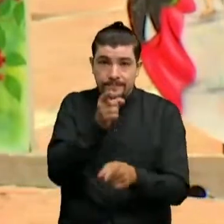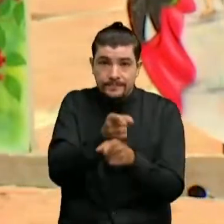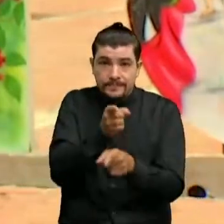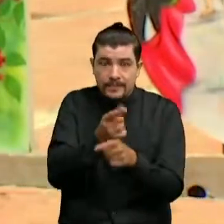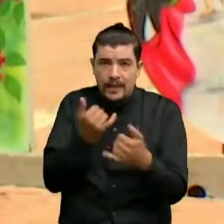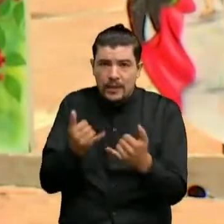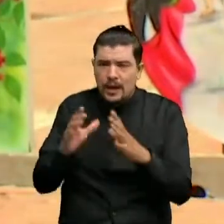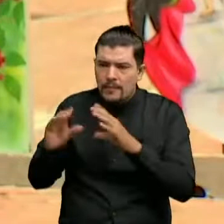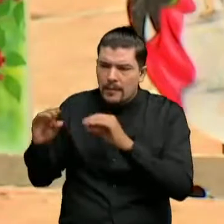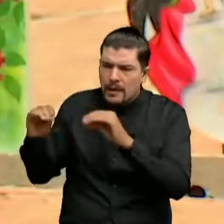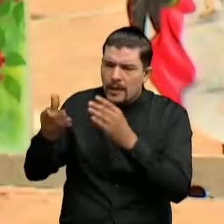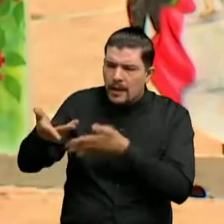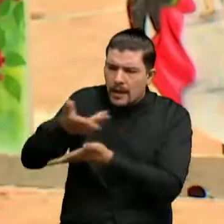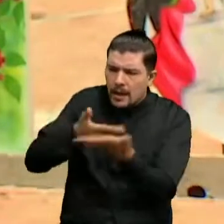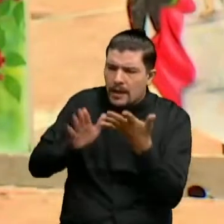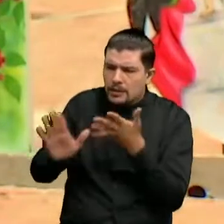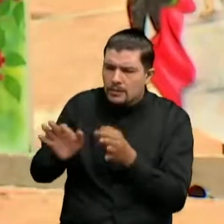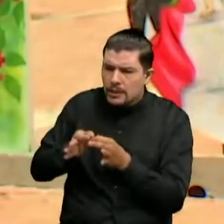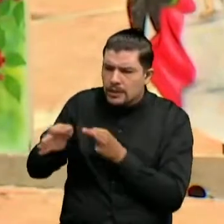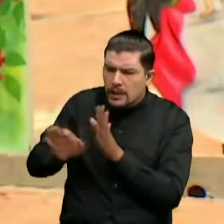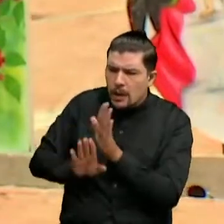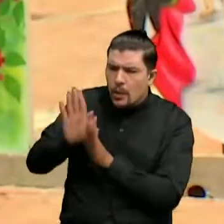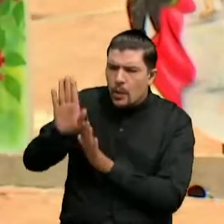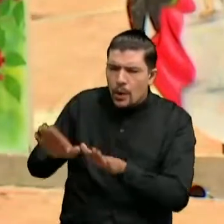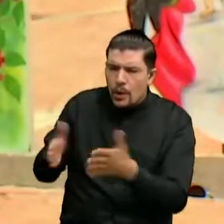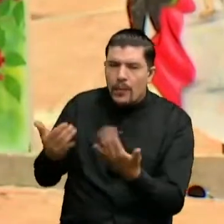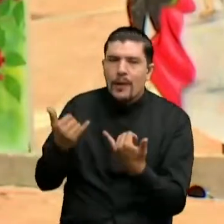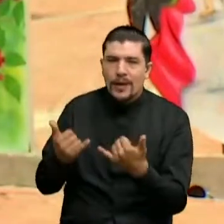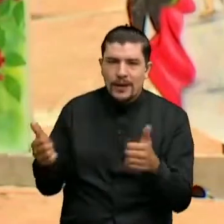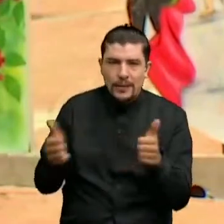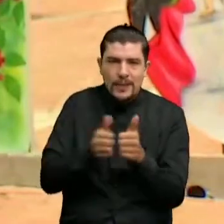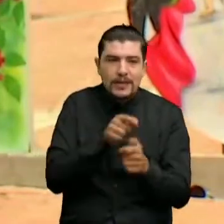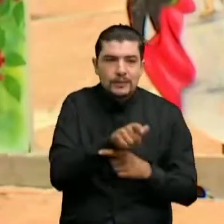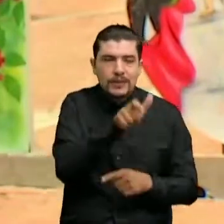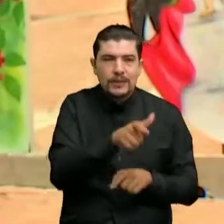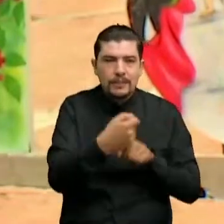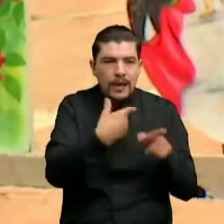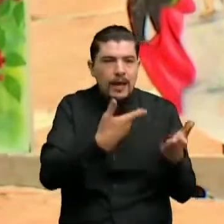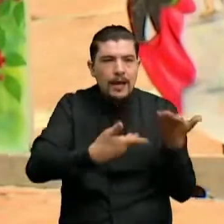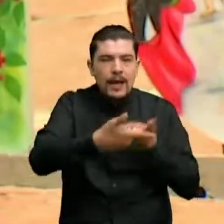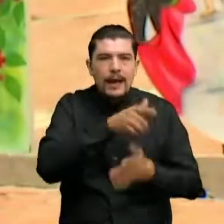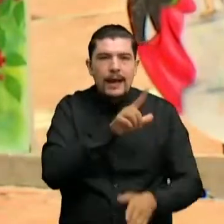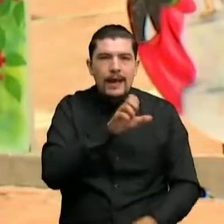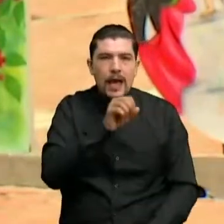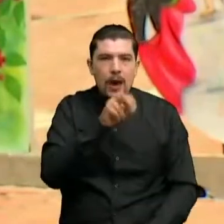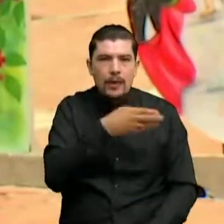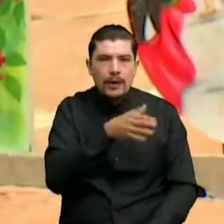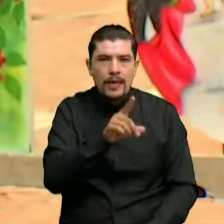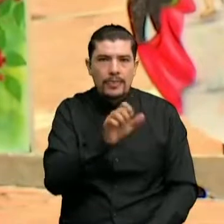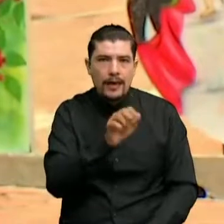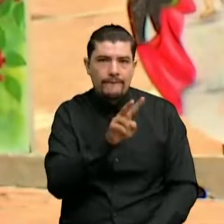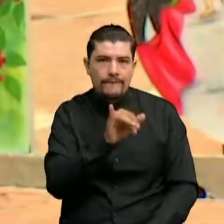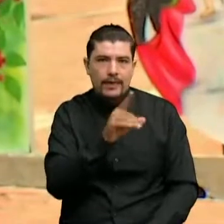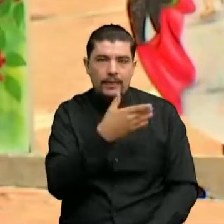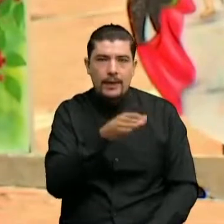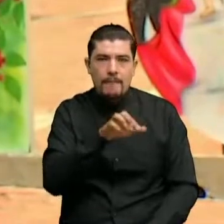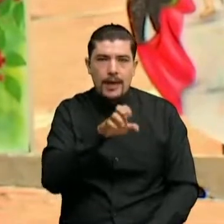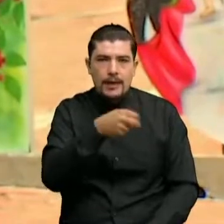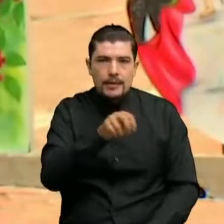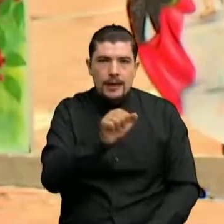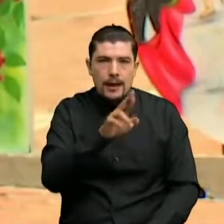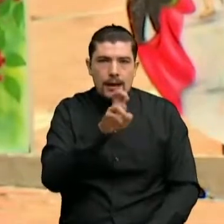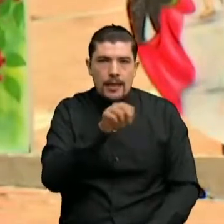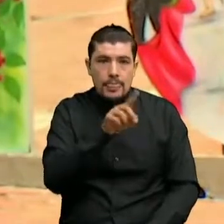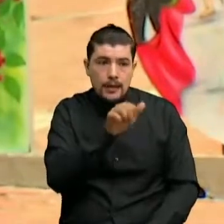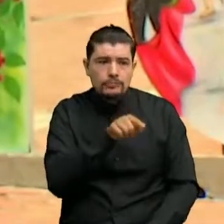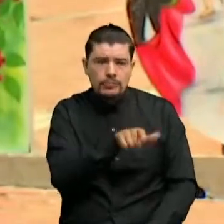acerca del desarrollo de este municipio nos acompaña León David Peñaranda Él es un habitante de este sector pero también hace parte